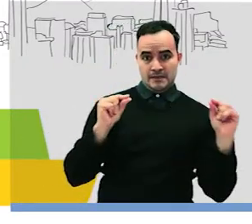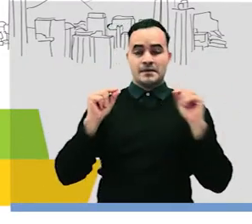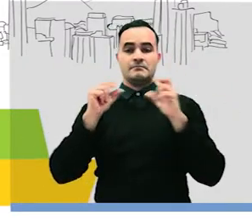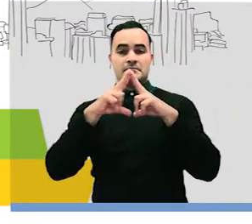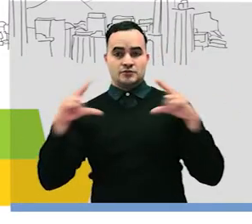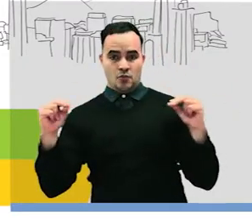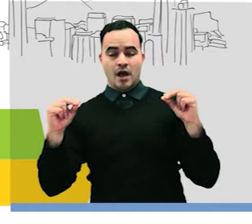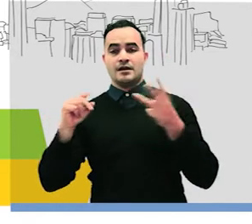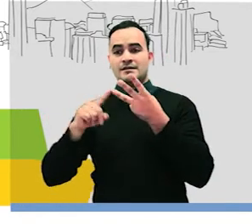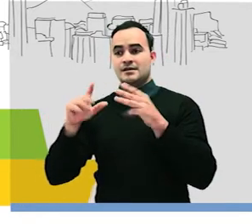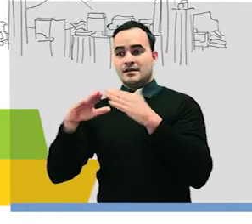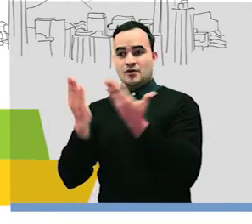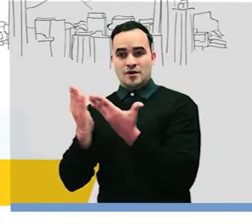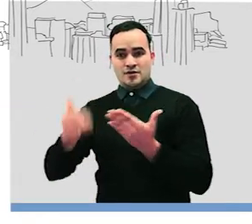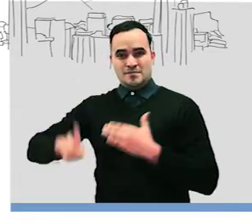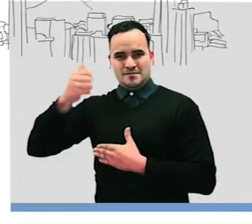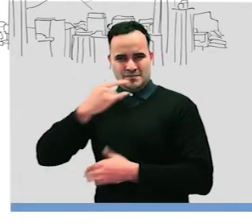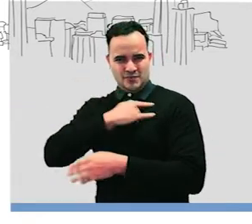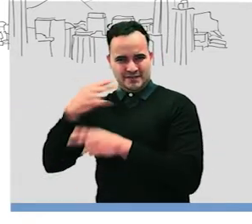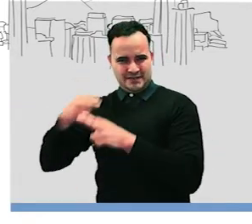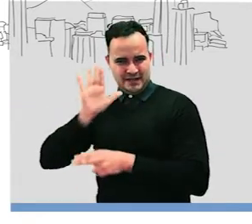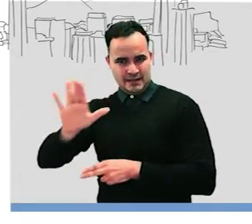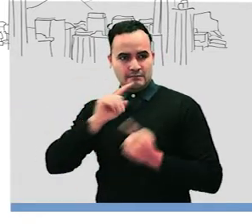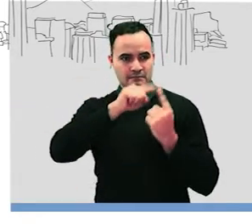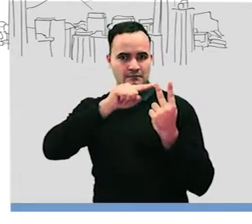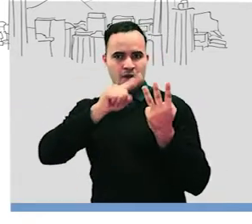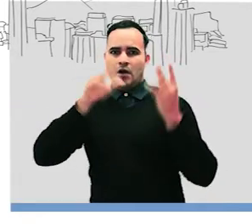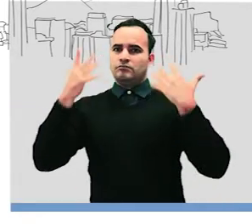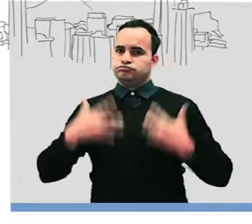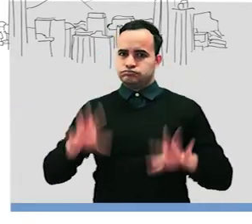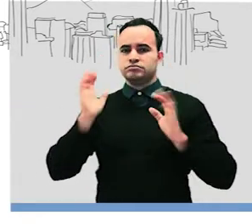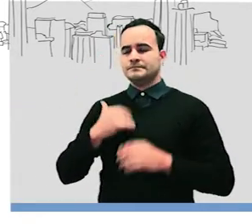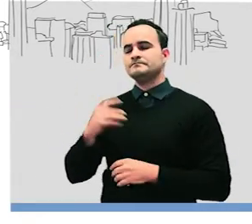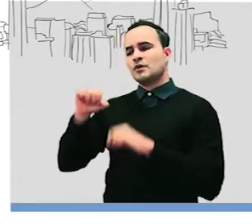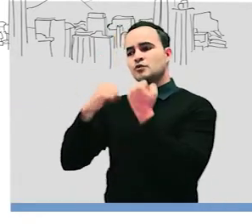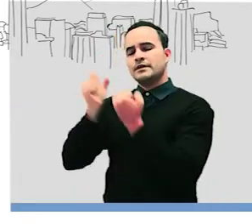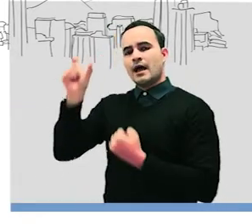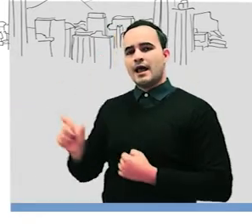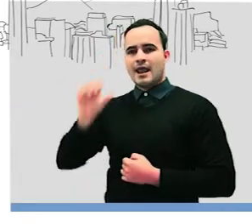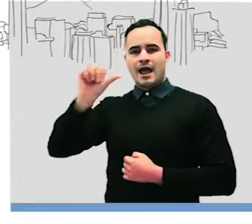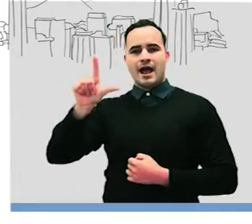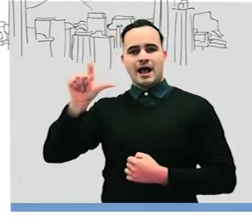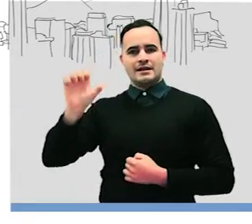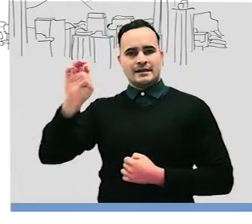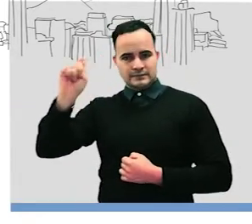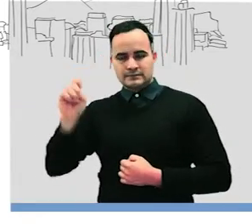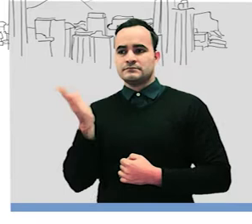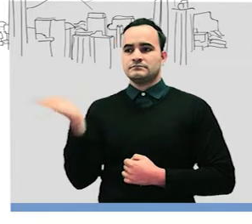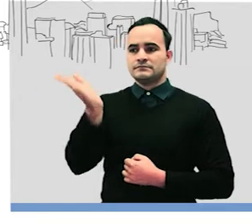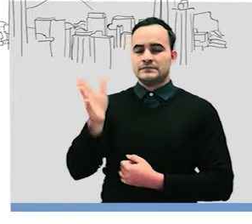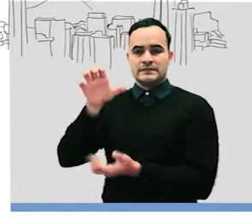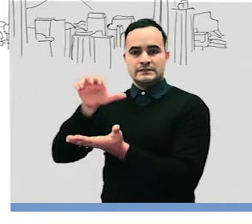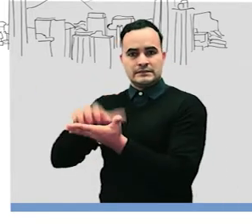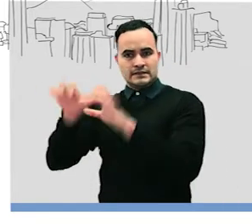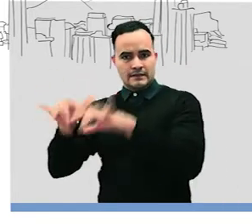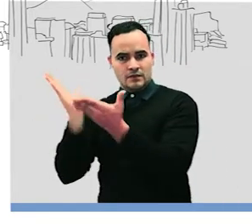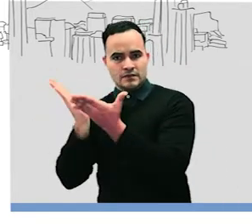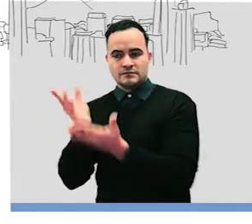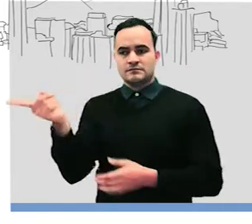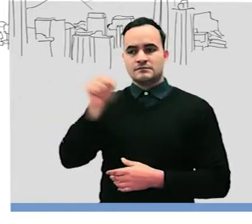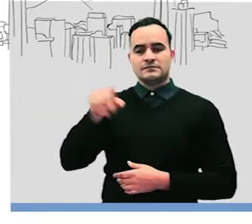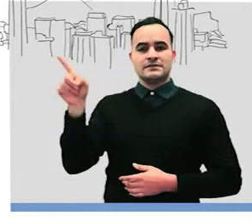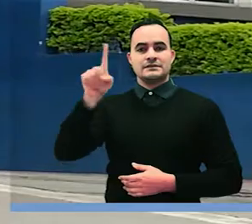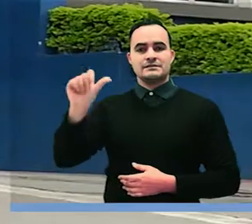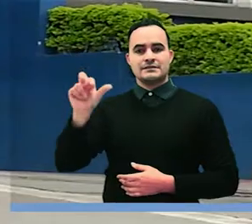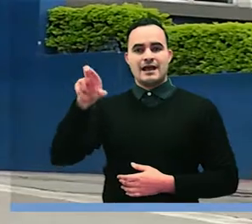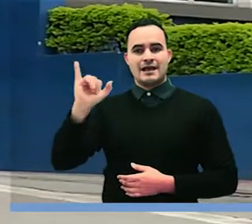Bravo, el Colegio Mayor ha logrado y gracias al apoyo del concejal Alex Flores, de la Secretaría de Educación y de Sapiencia,